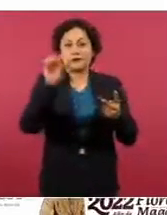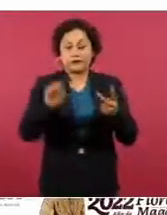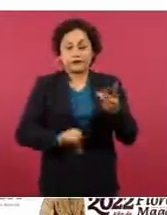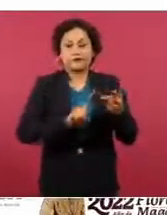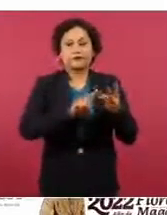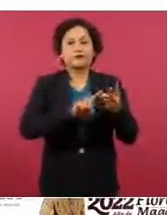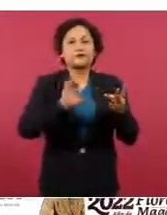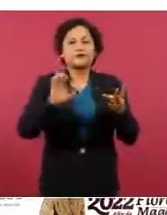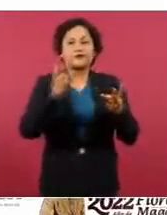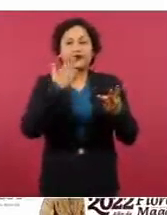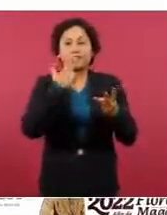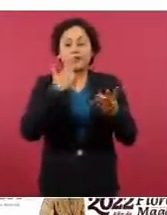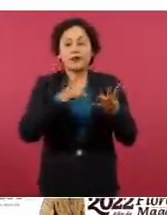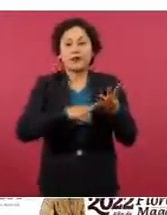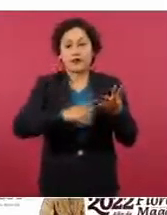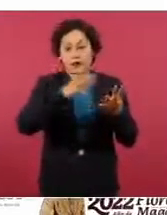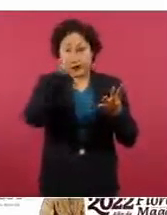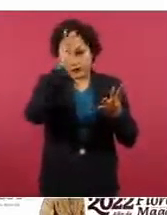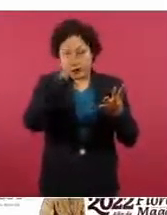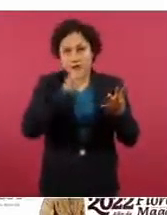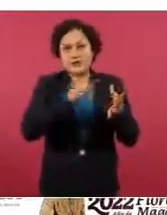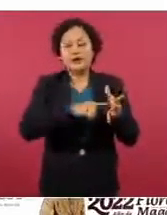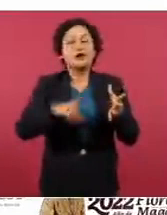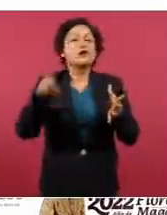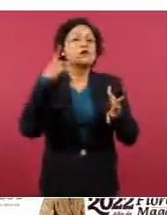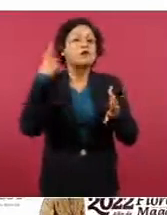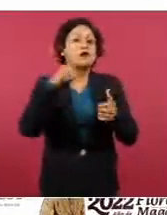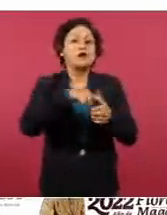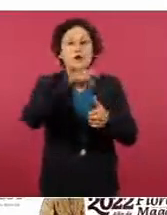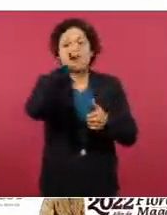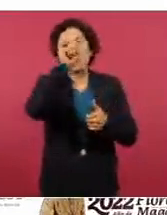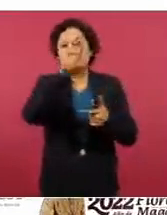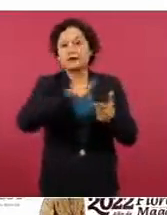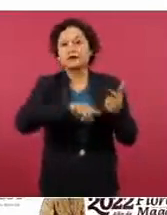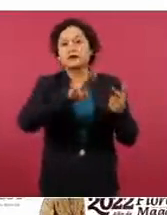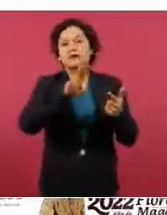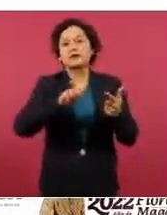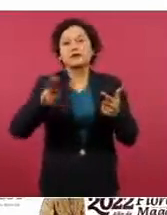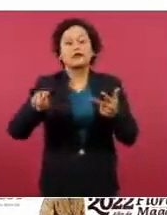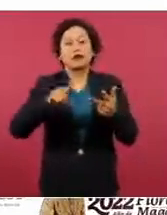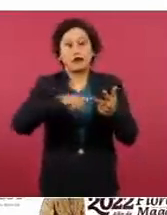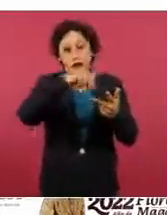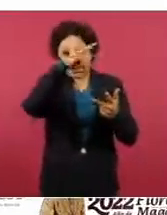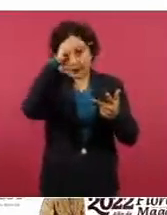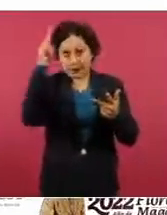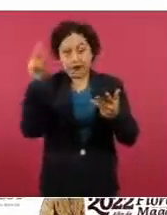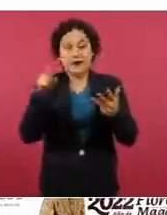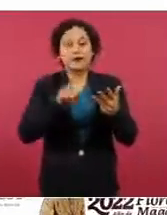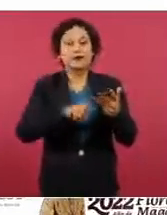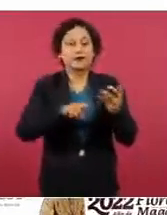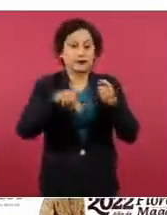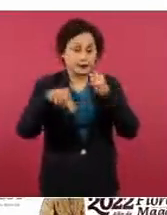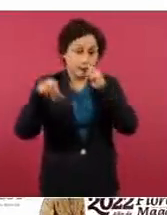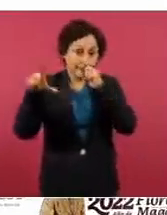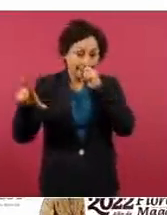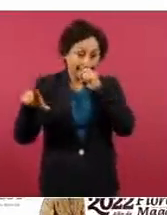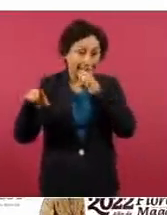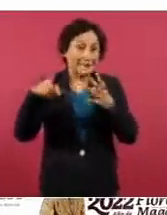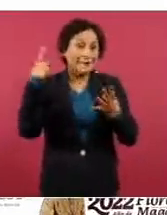Coahuila, Durango, Jalisco, Michoacán, Nayarit, Nuevo León, Puebla,